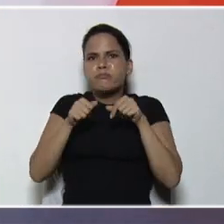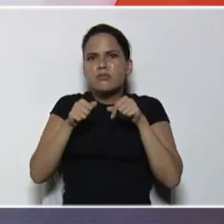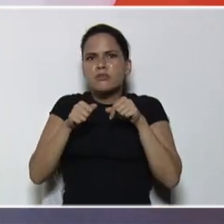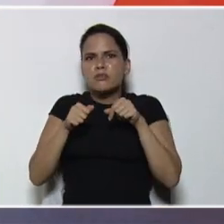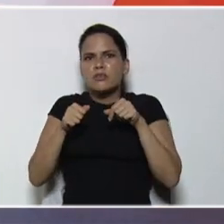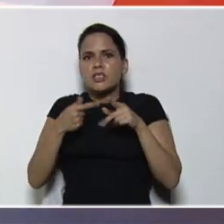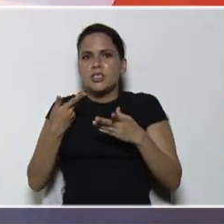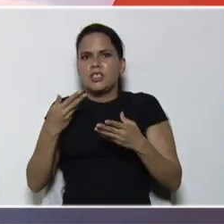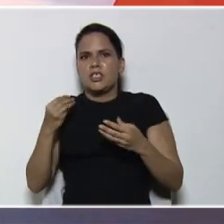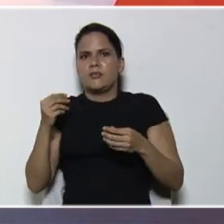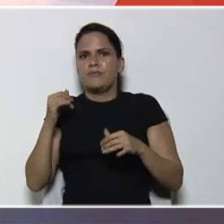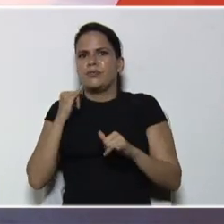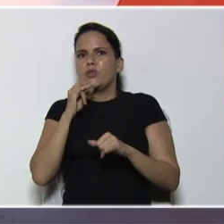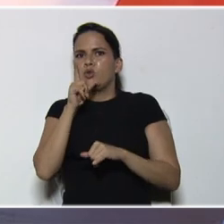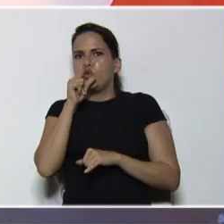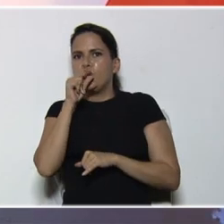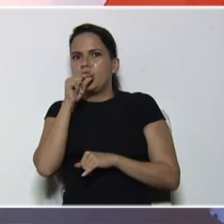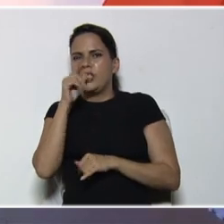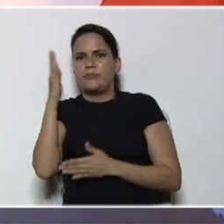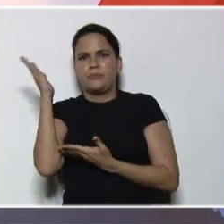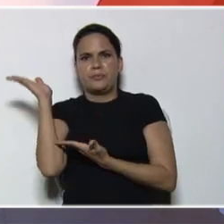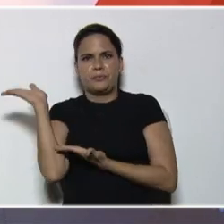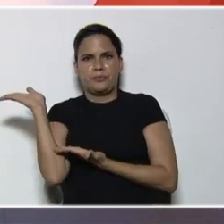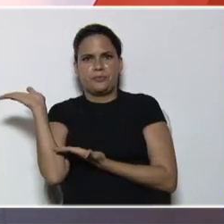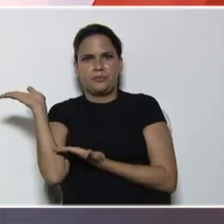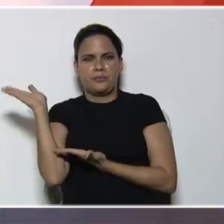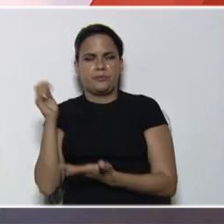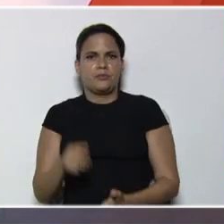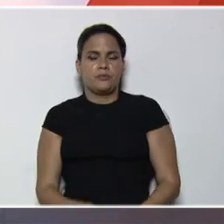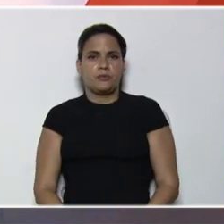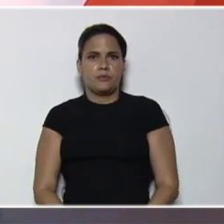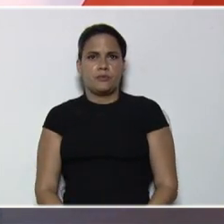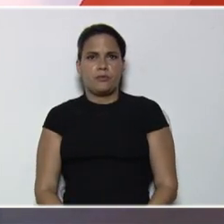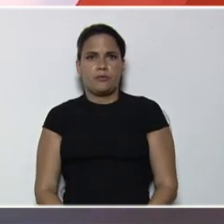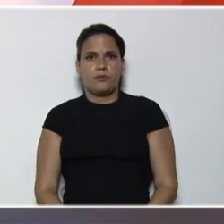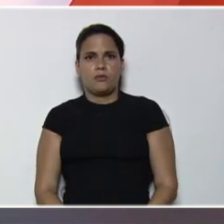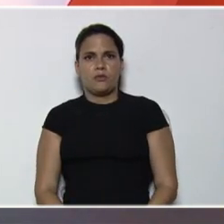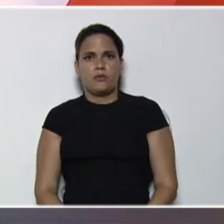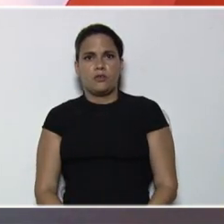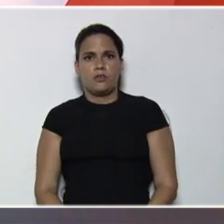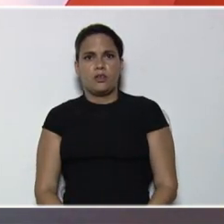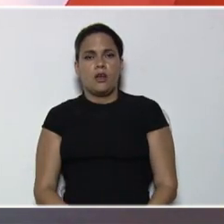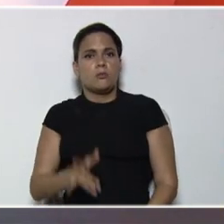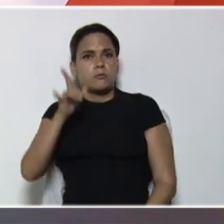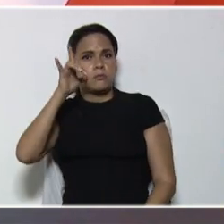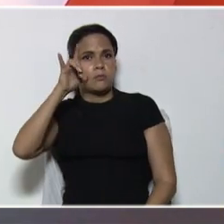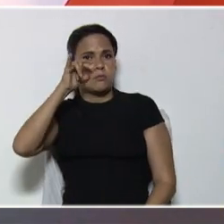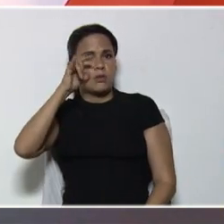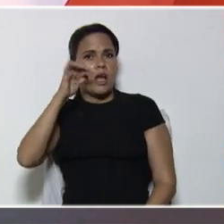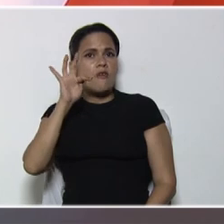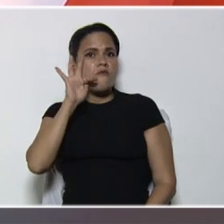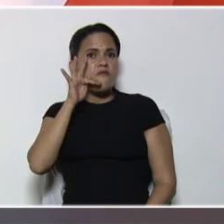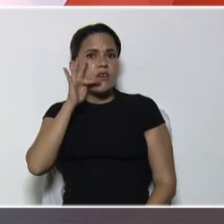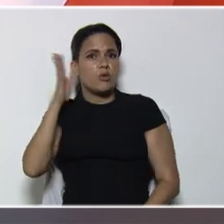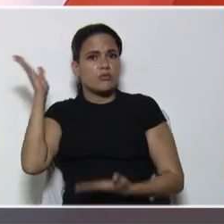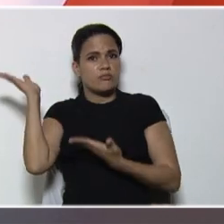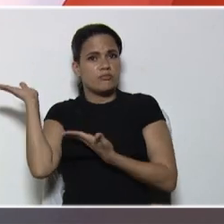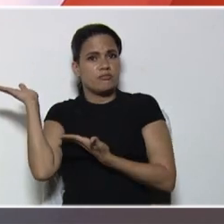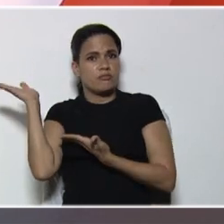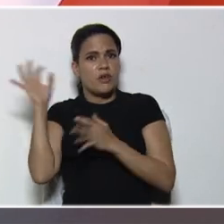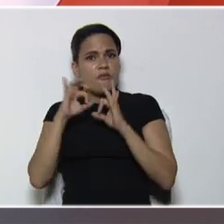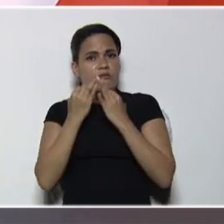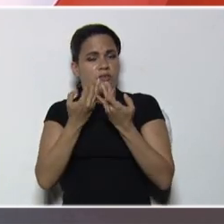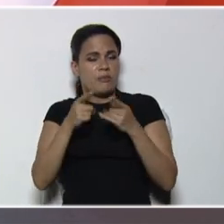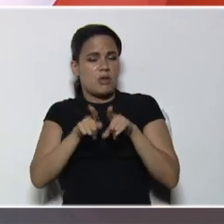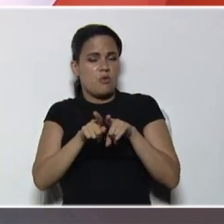si ingresas, en nuestra cuenta, Twitter, arroba, familia, escuela, uno, y en Instagram y Facebook, arroba, cada familia,